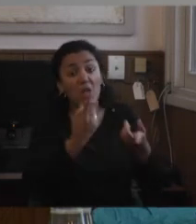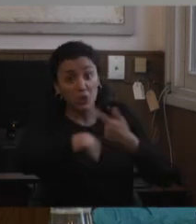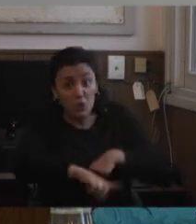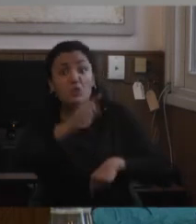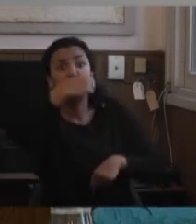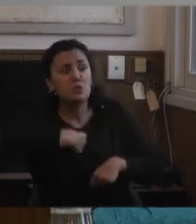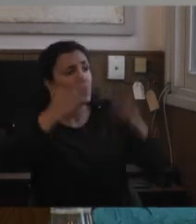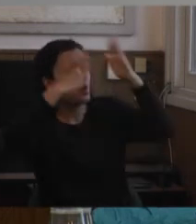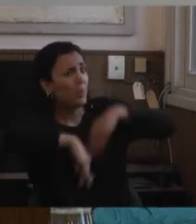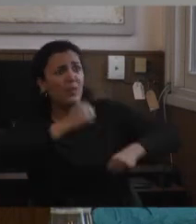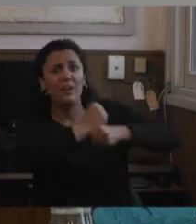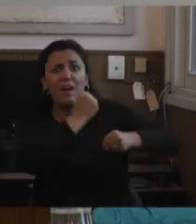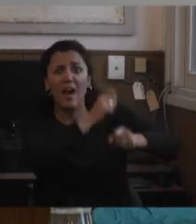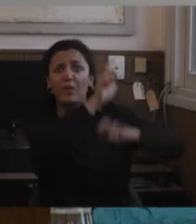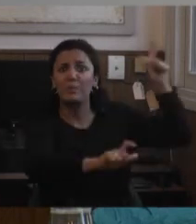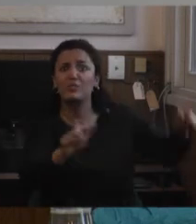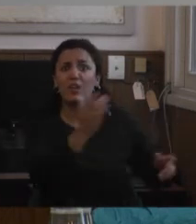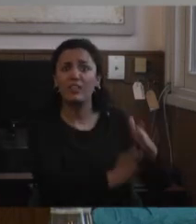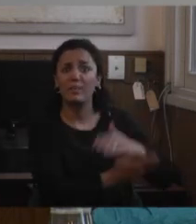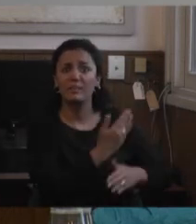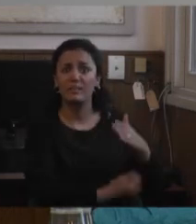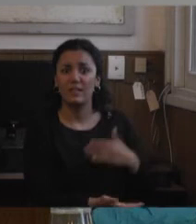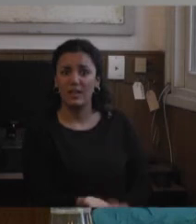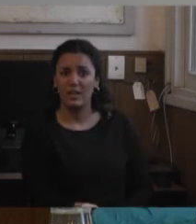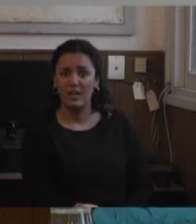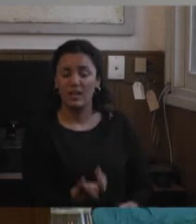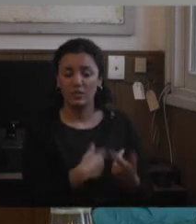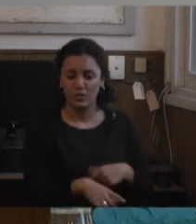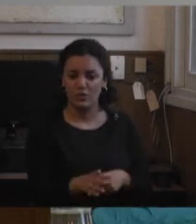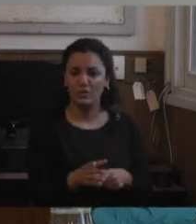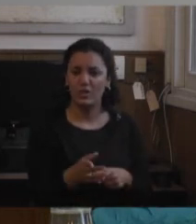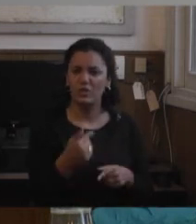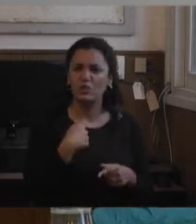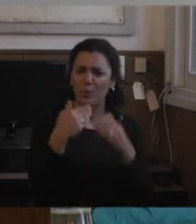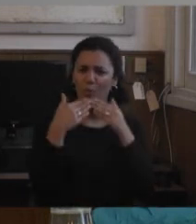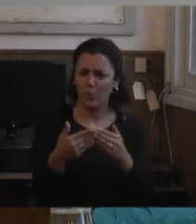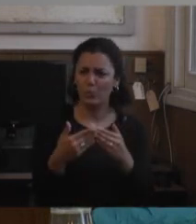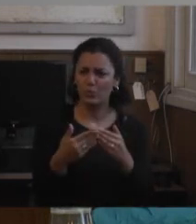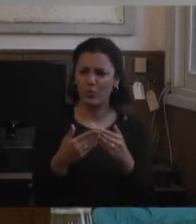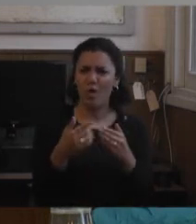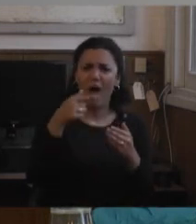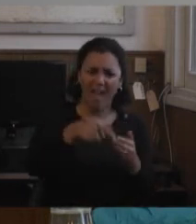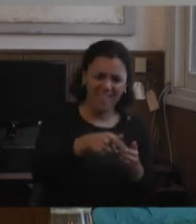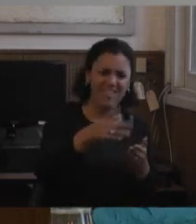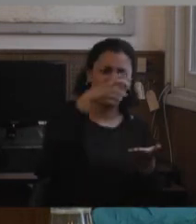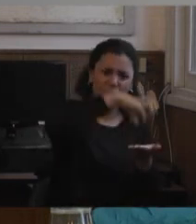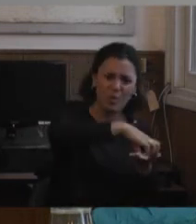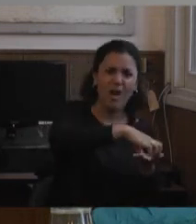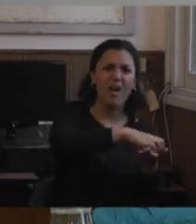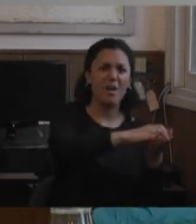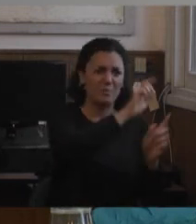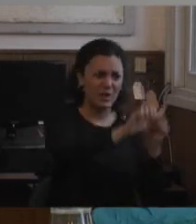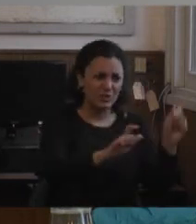personas con discapacidad. ¿Se entiende esa lógica? Entonces mi pregunta es, ¿no seremos los supuestos especialistas en discapacidad? El problema de la